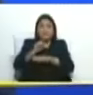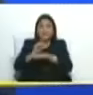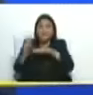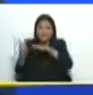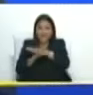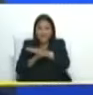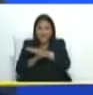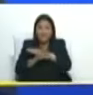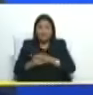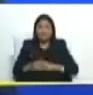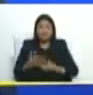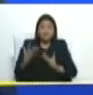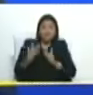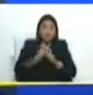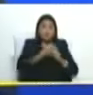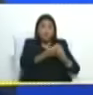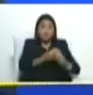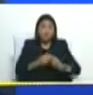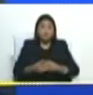¿eh?